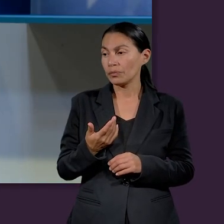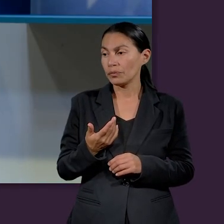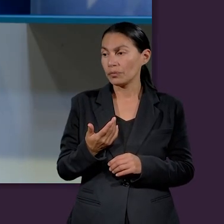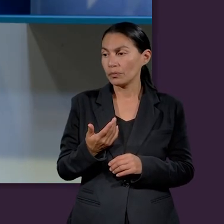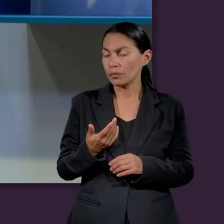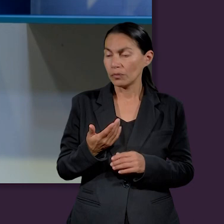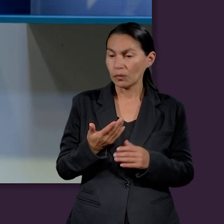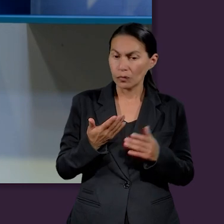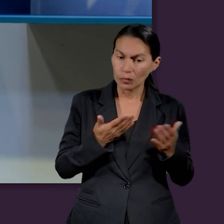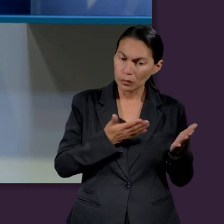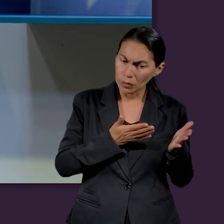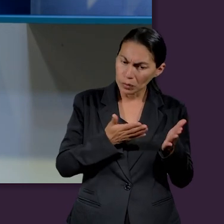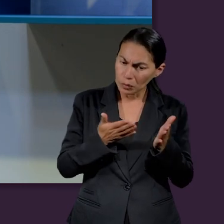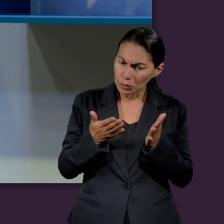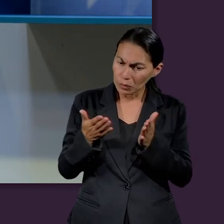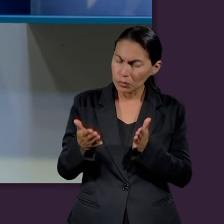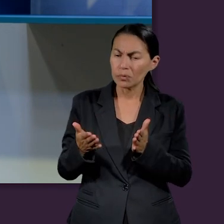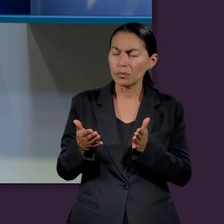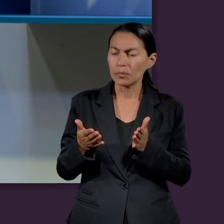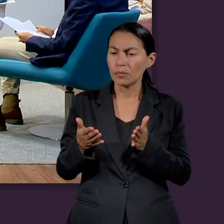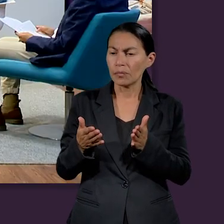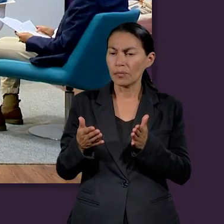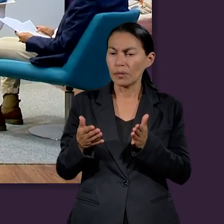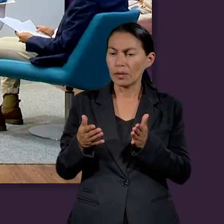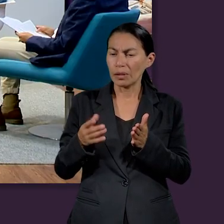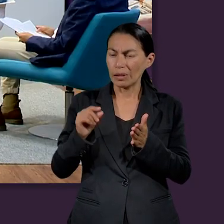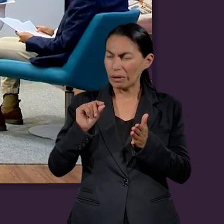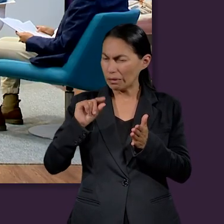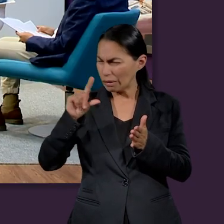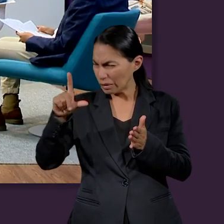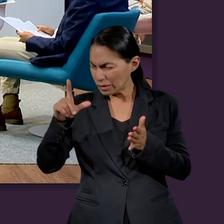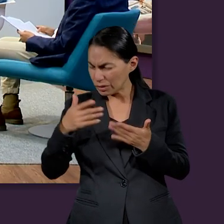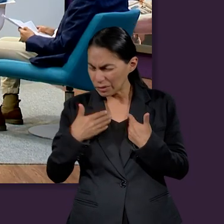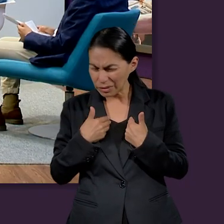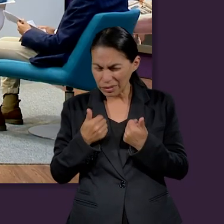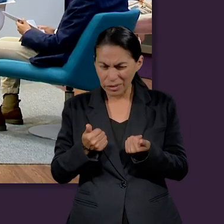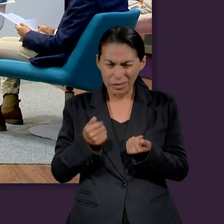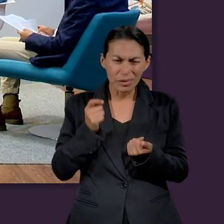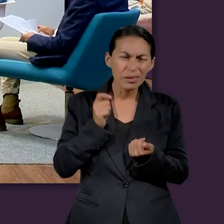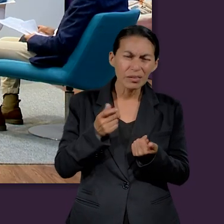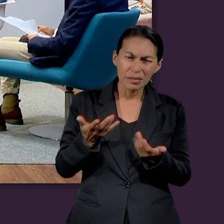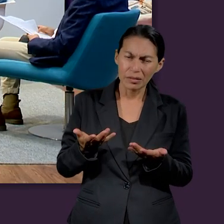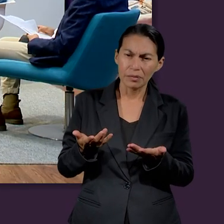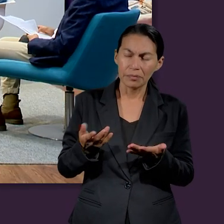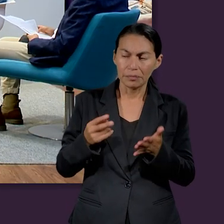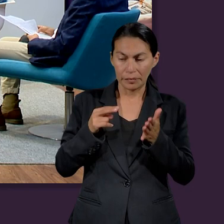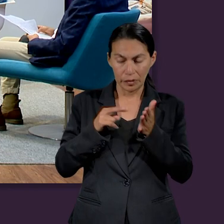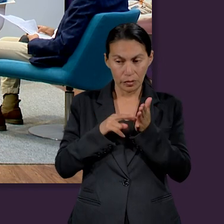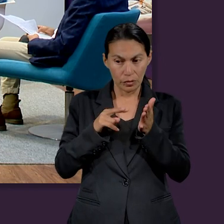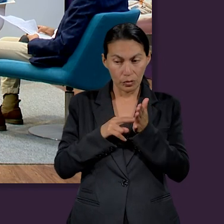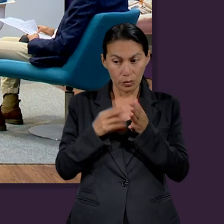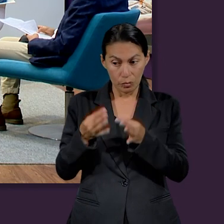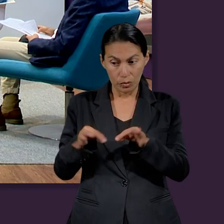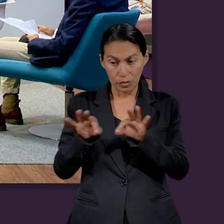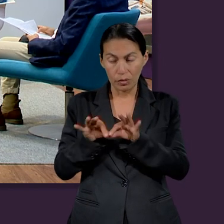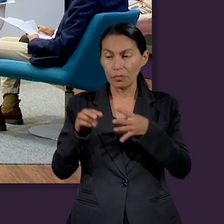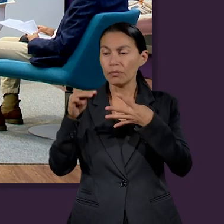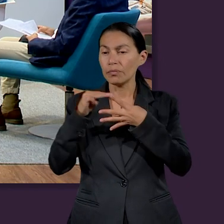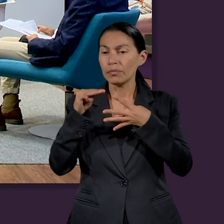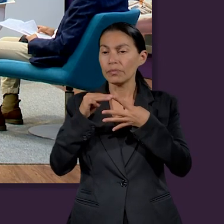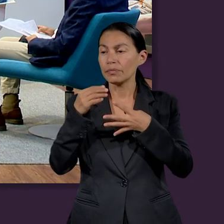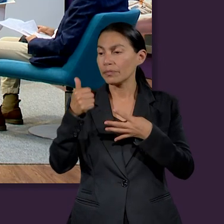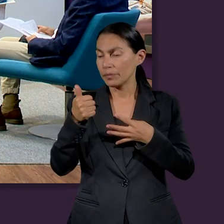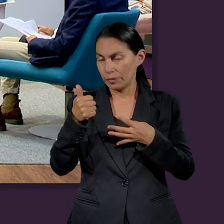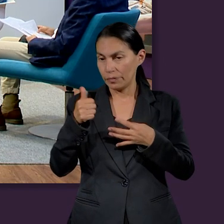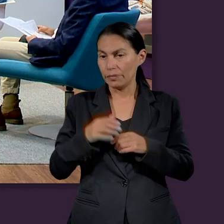esta etapa, este proceso de entender el éxito, pues hay un texto muy